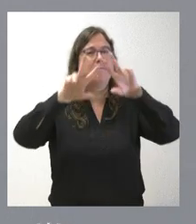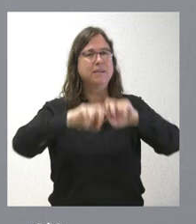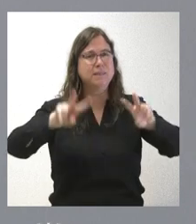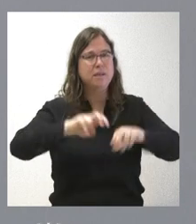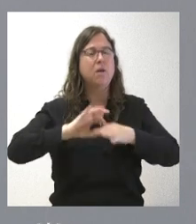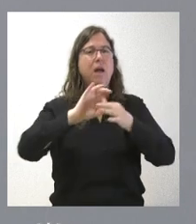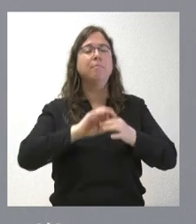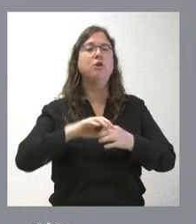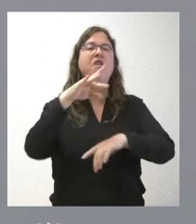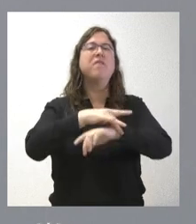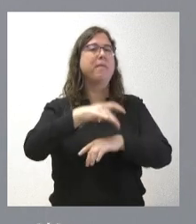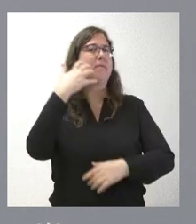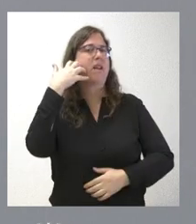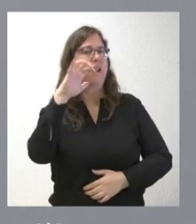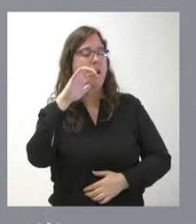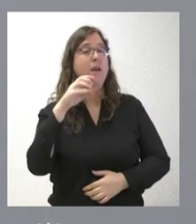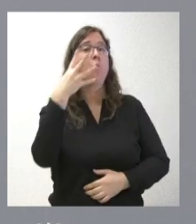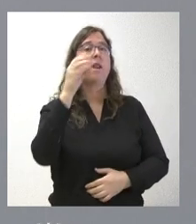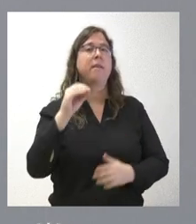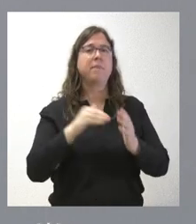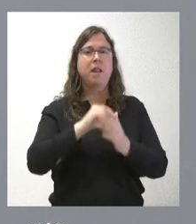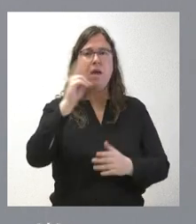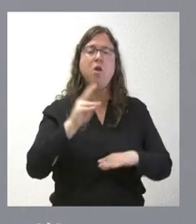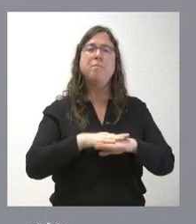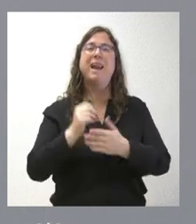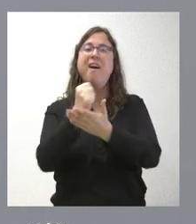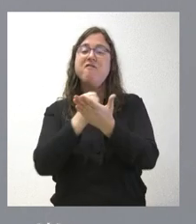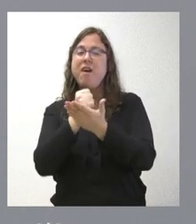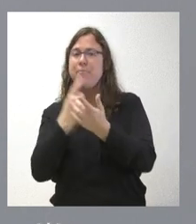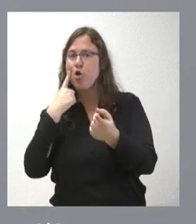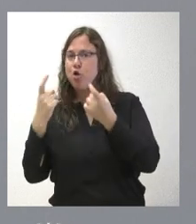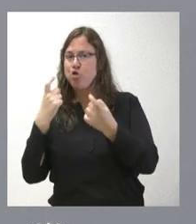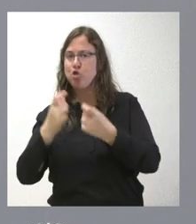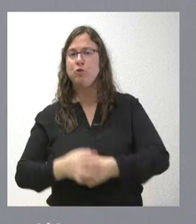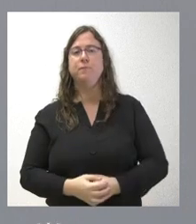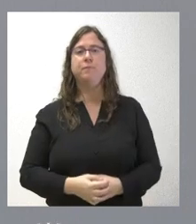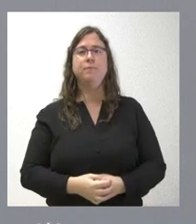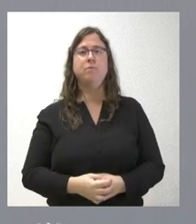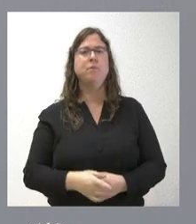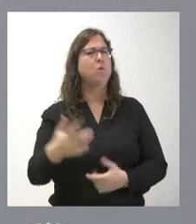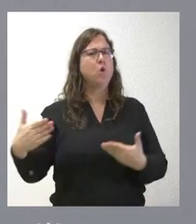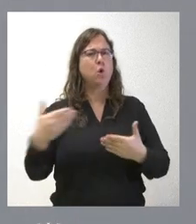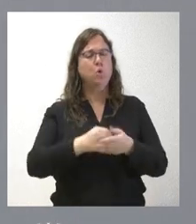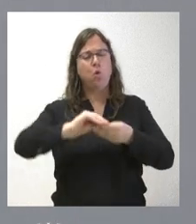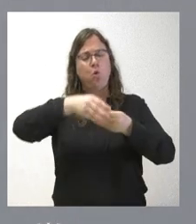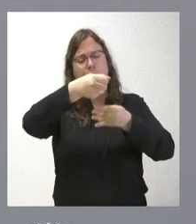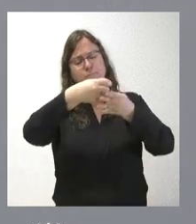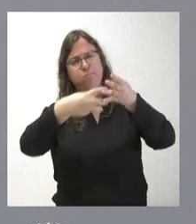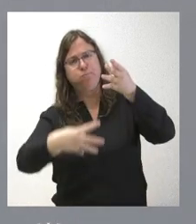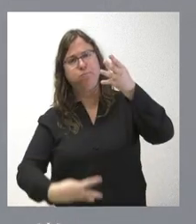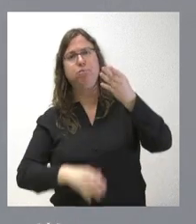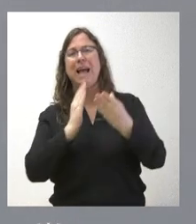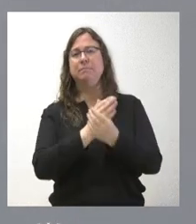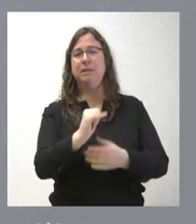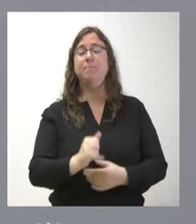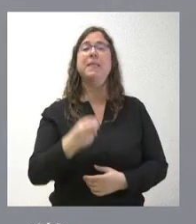el ámbito de enfermedades raras y 40.000 euros para farmacovigilancia. Tienen ustedes toda la documentación relativa a estos expedientes.